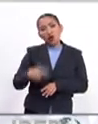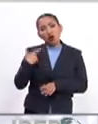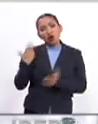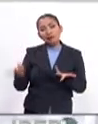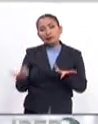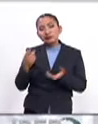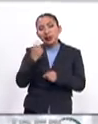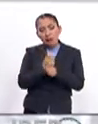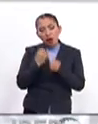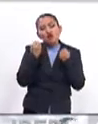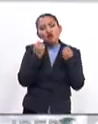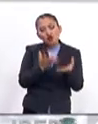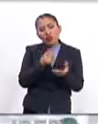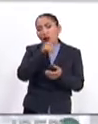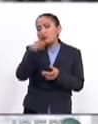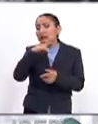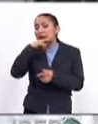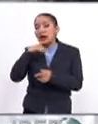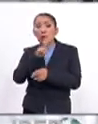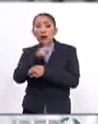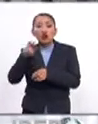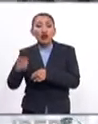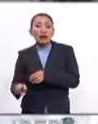fue primero a Puerto Rico, luego a Chile,